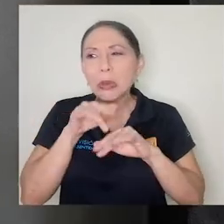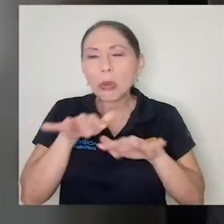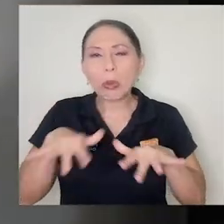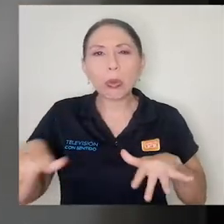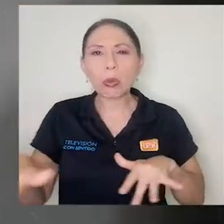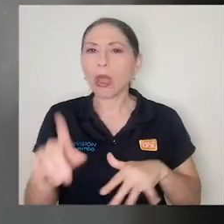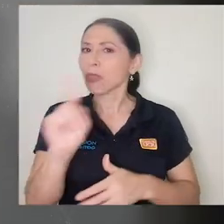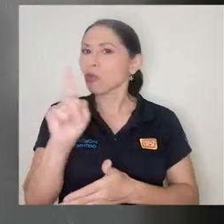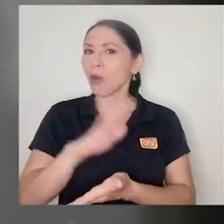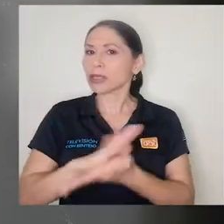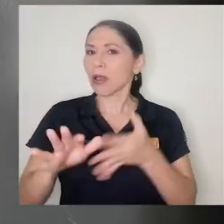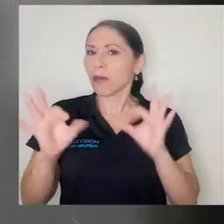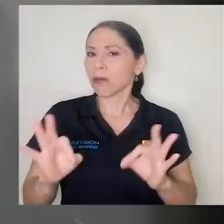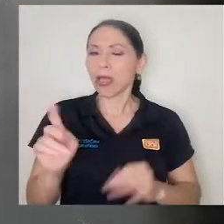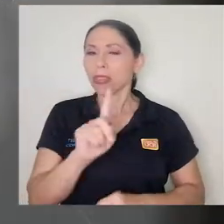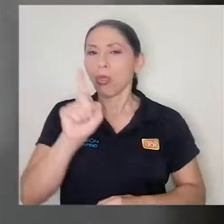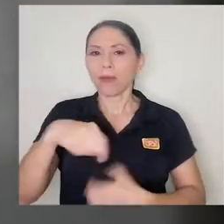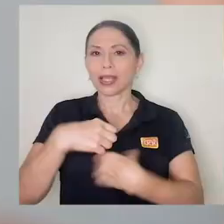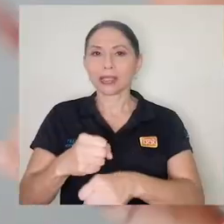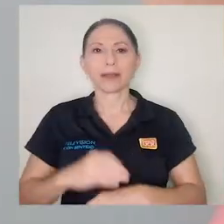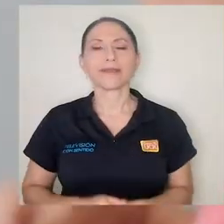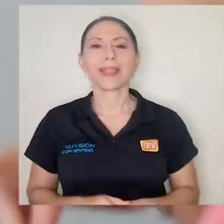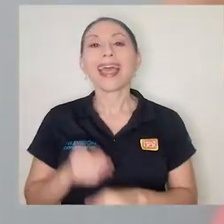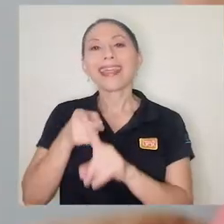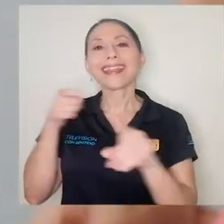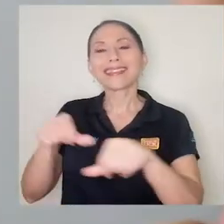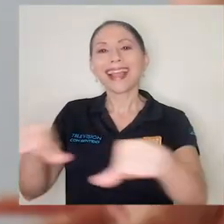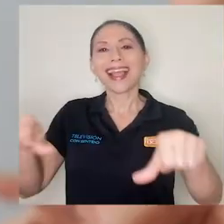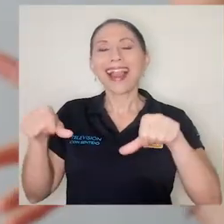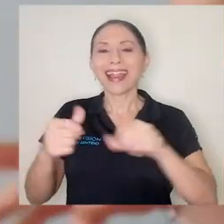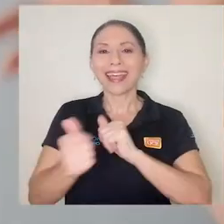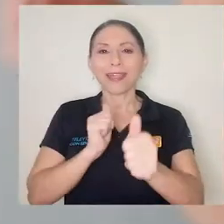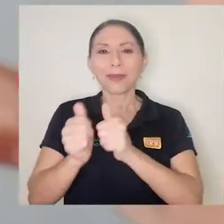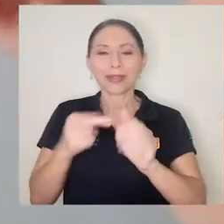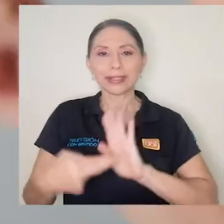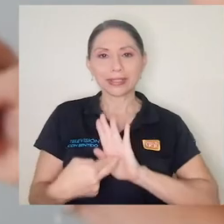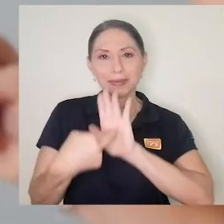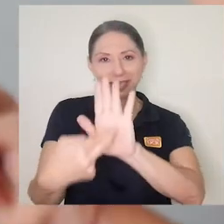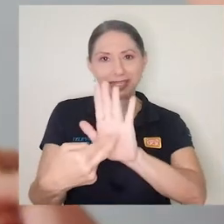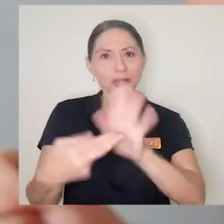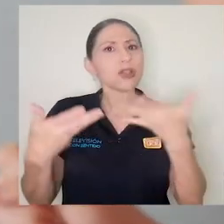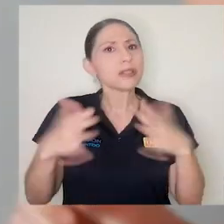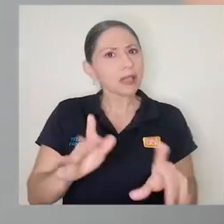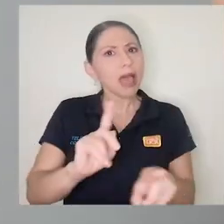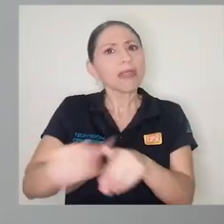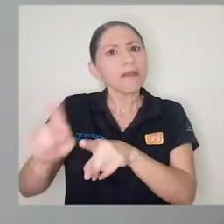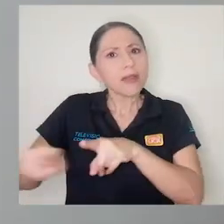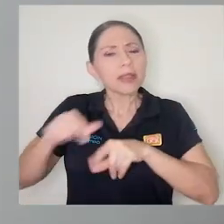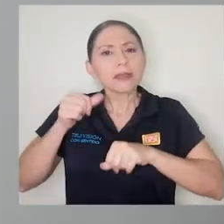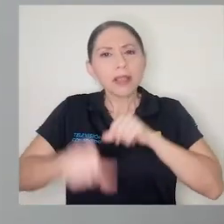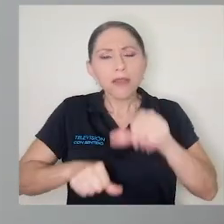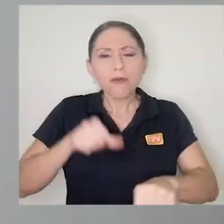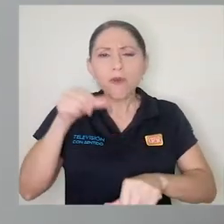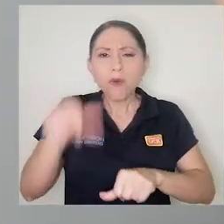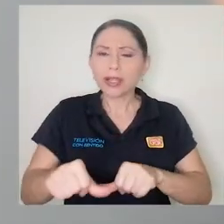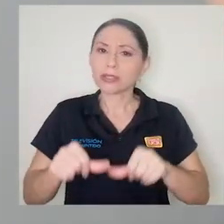de higiene y no se debería practicar. Desde el área de deporte de representación se han realizado diferentes esfuerzos para